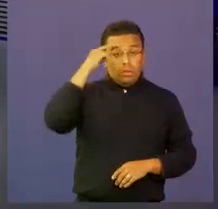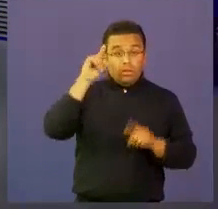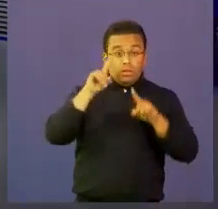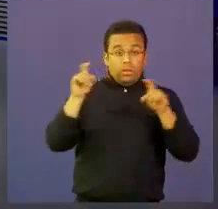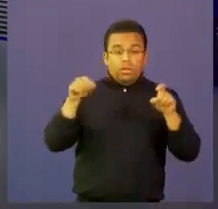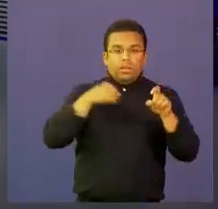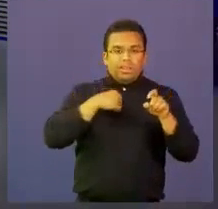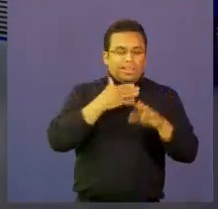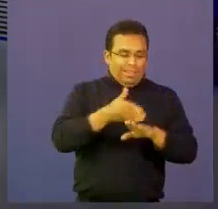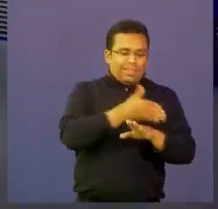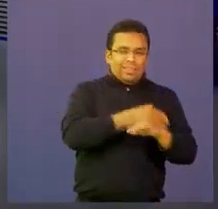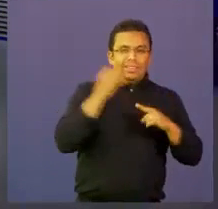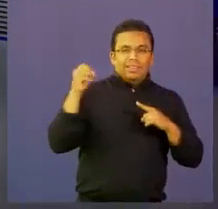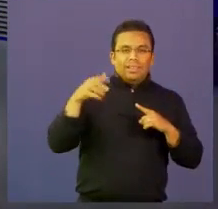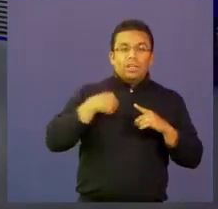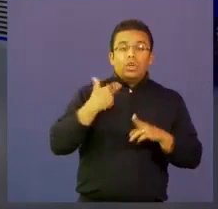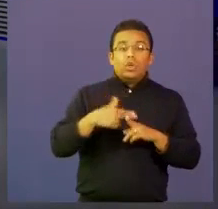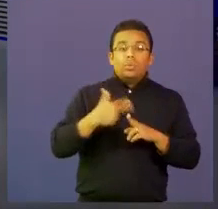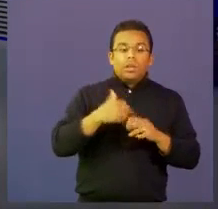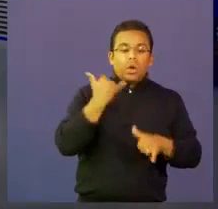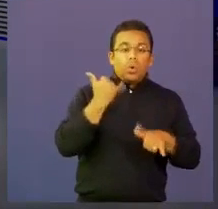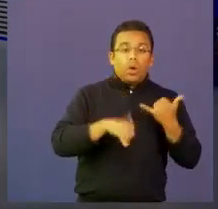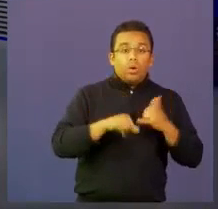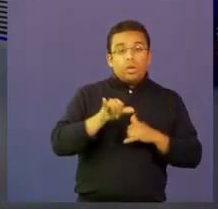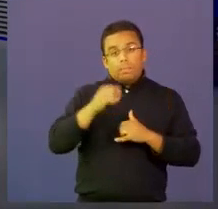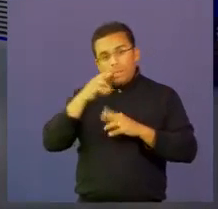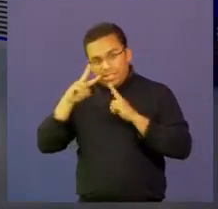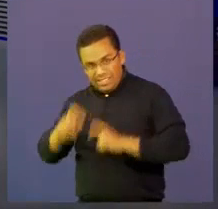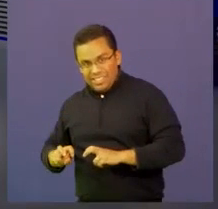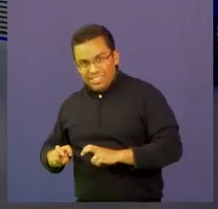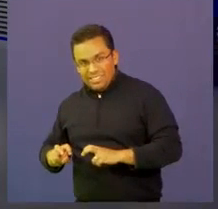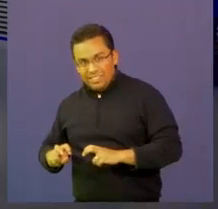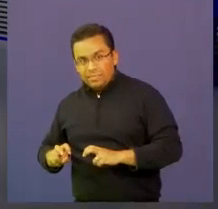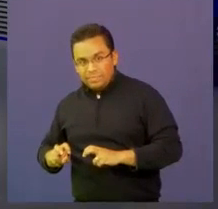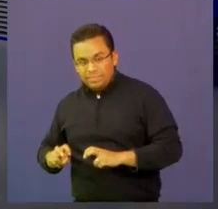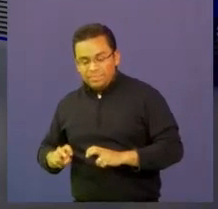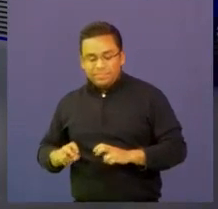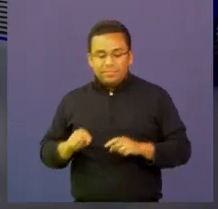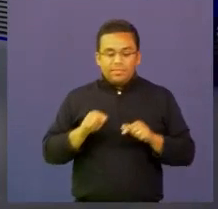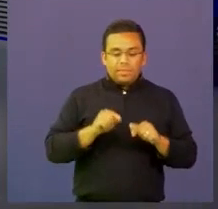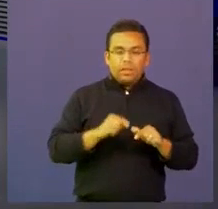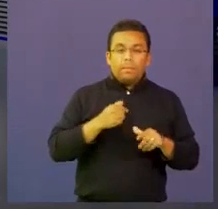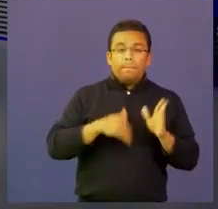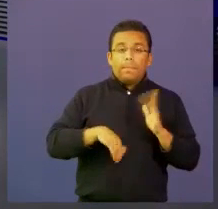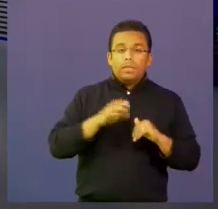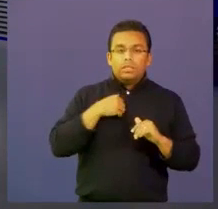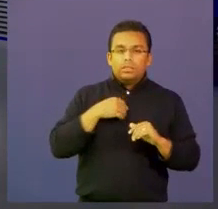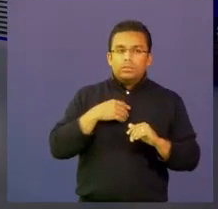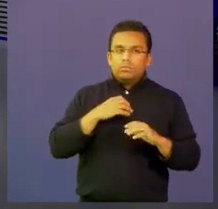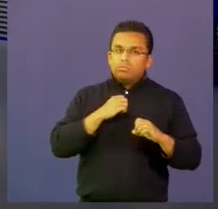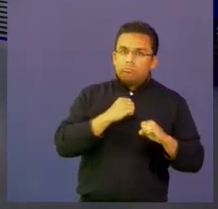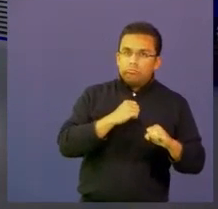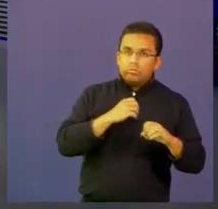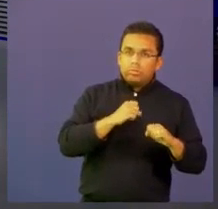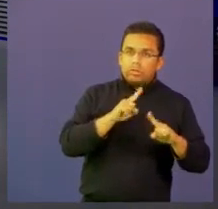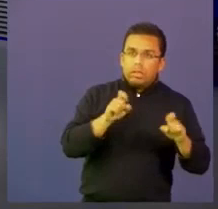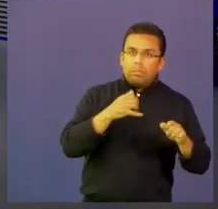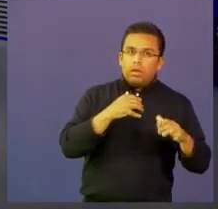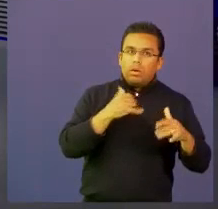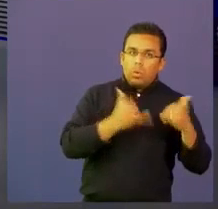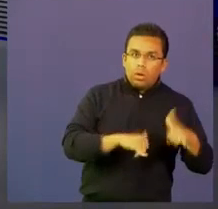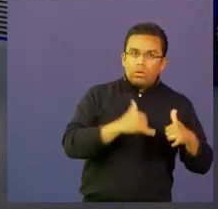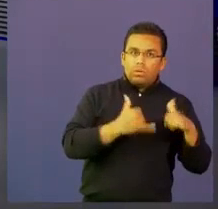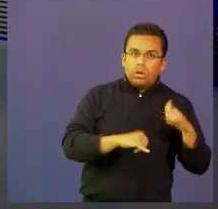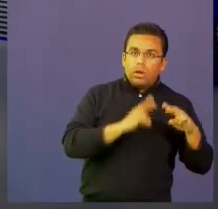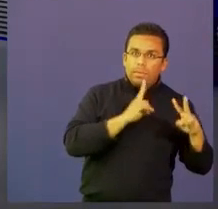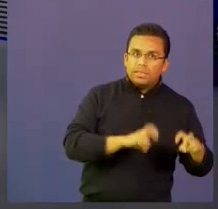conversatorio, y es juego-investigación. Cuando tenemos una tendencia muy fuerte en educación a el juego, uno empieza